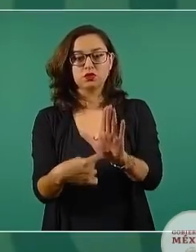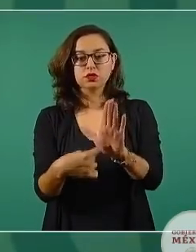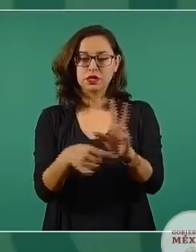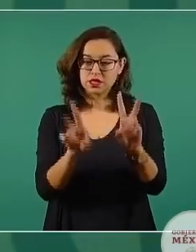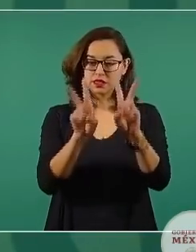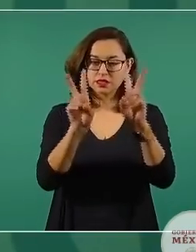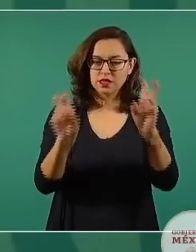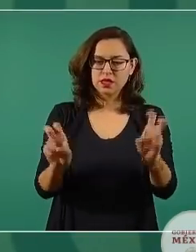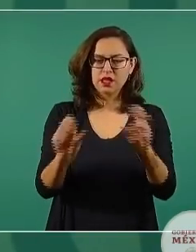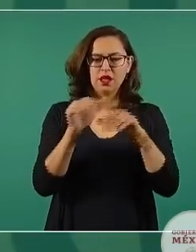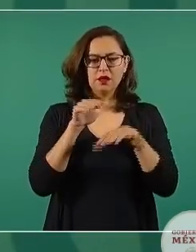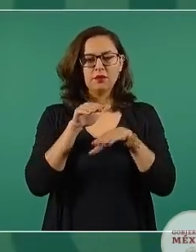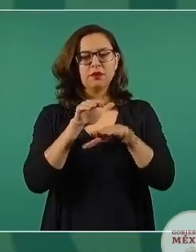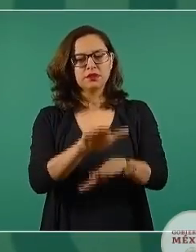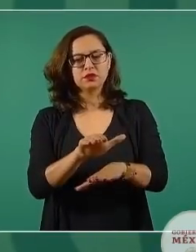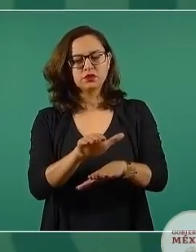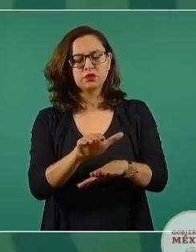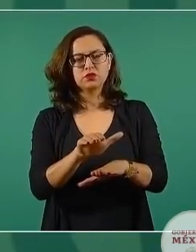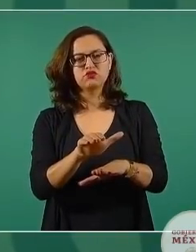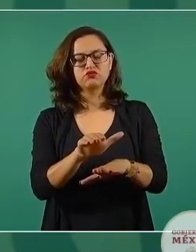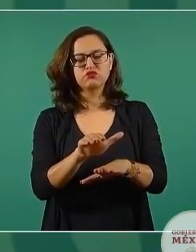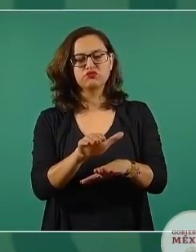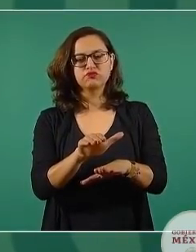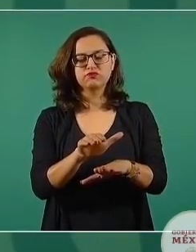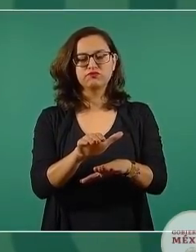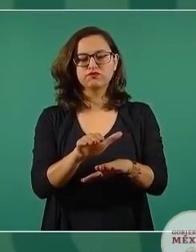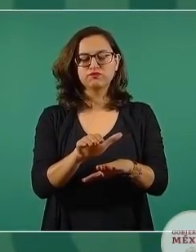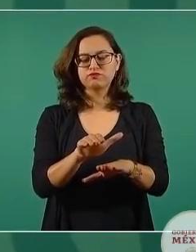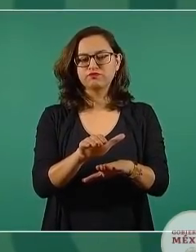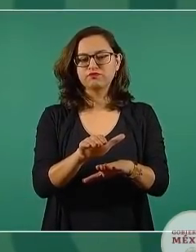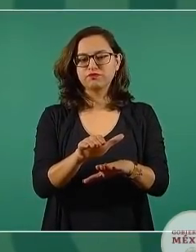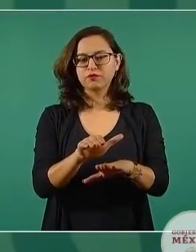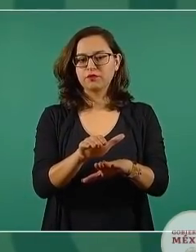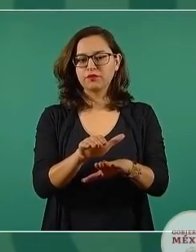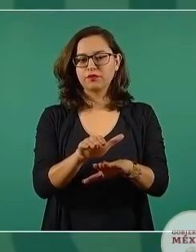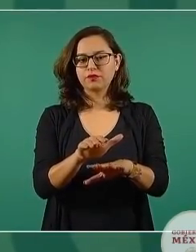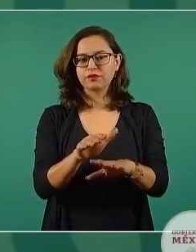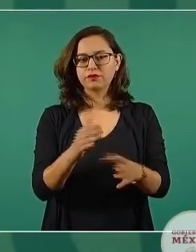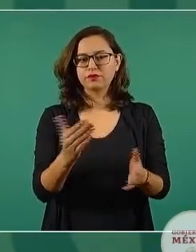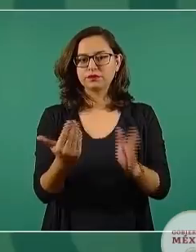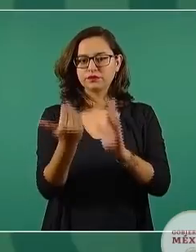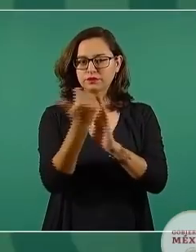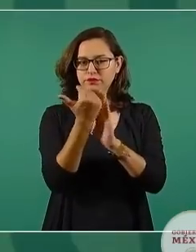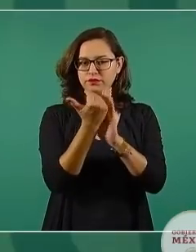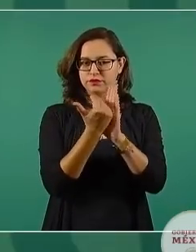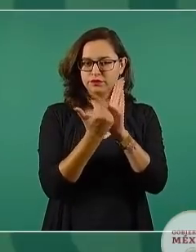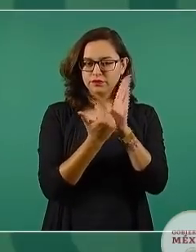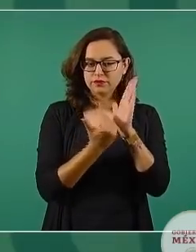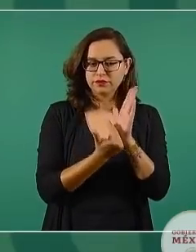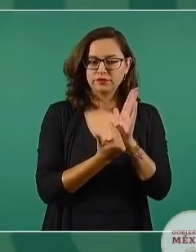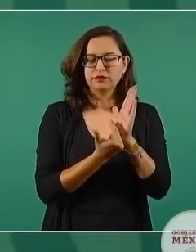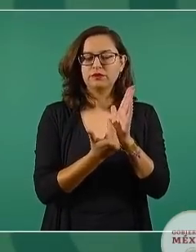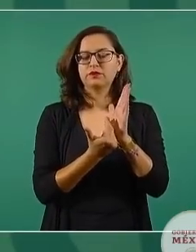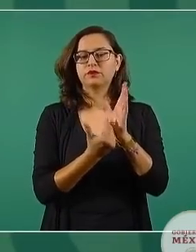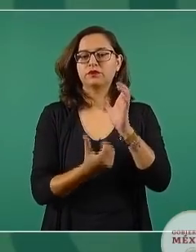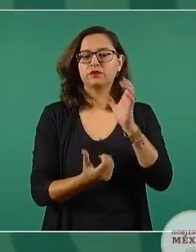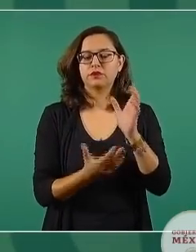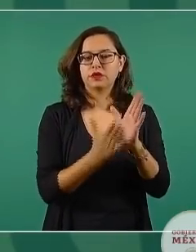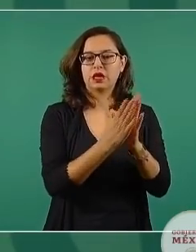reediciones de libros